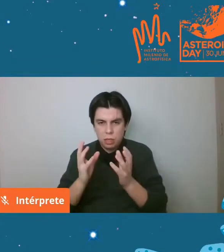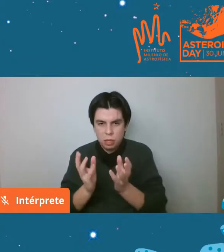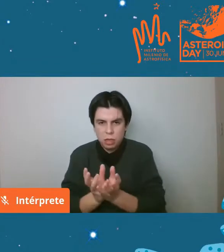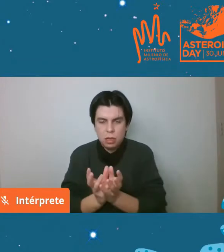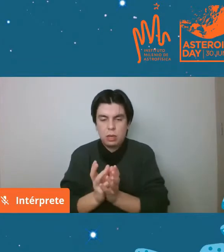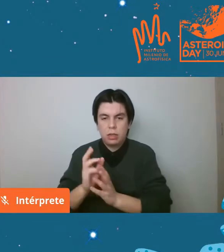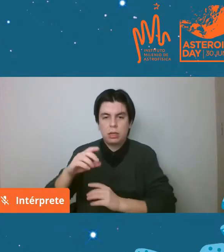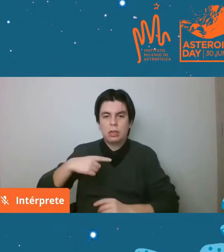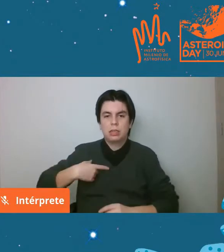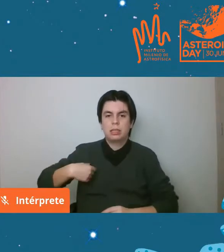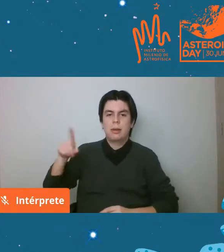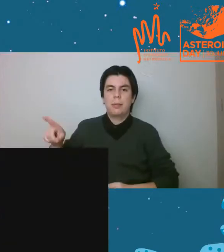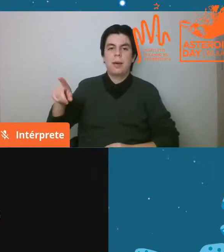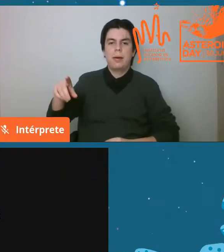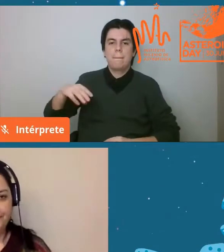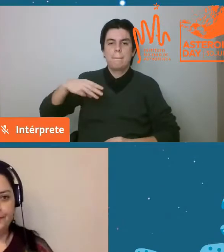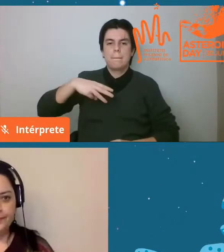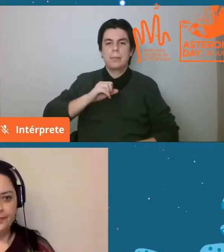Valenzuela.